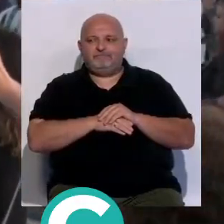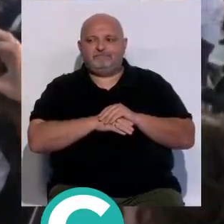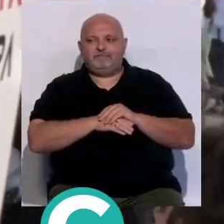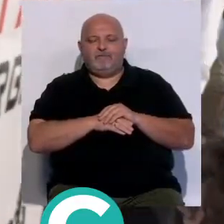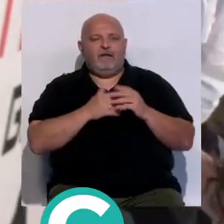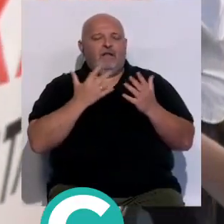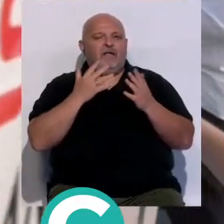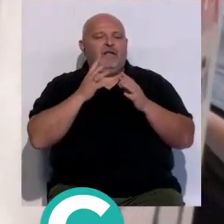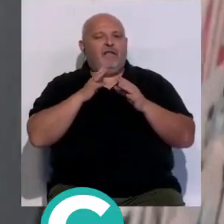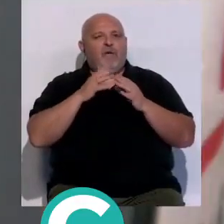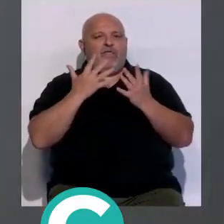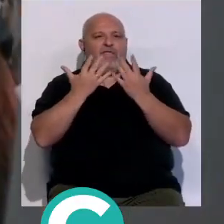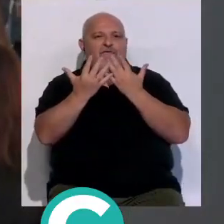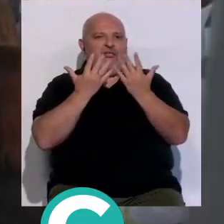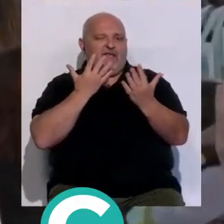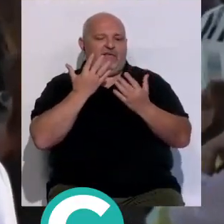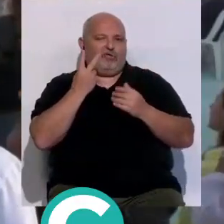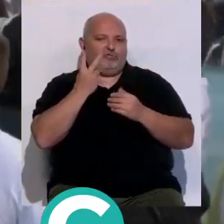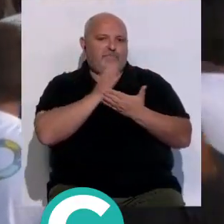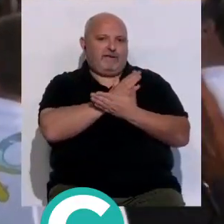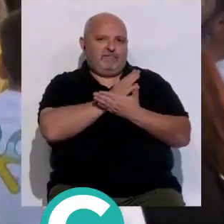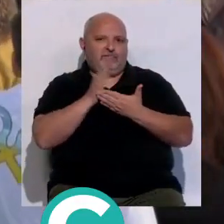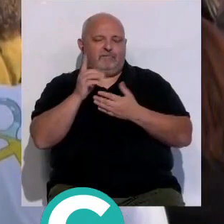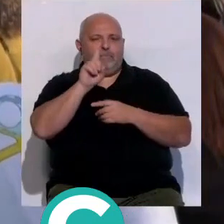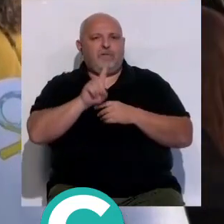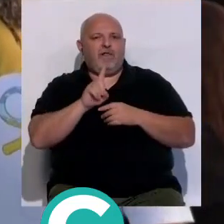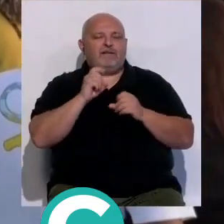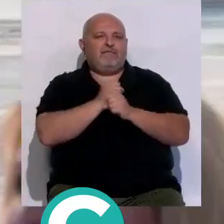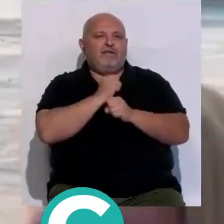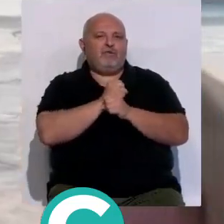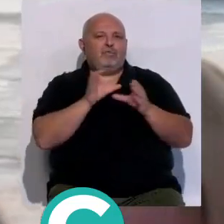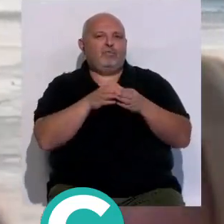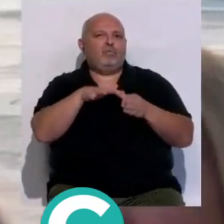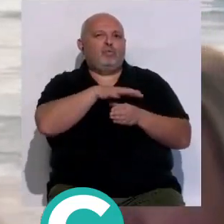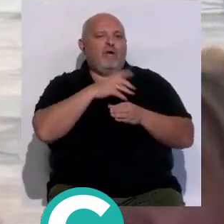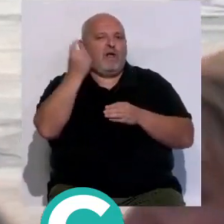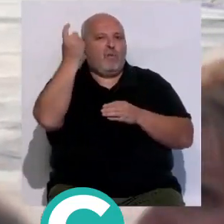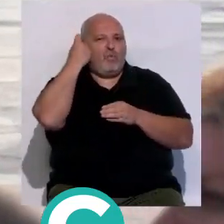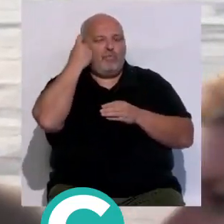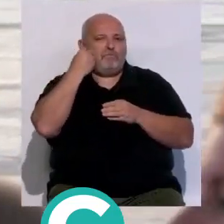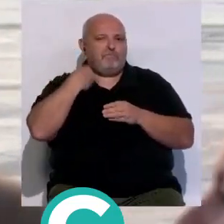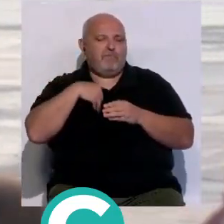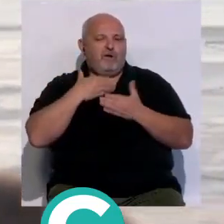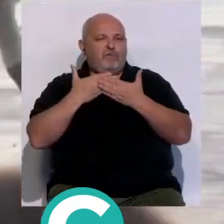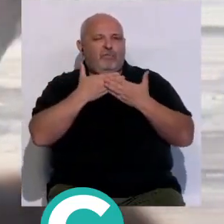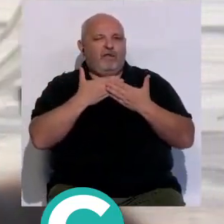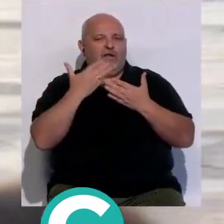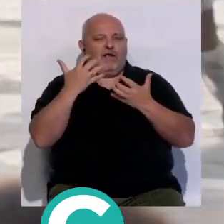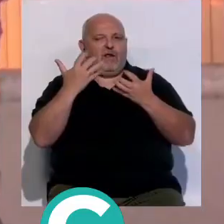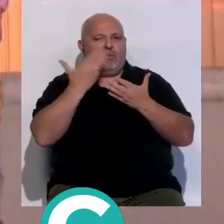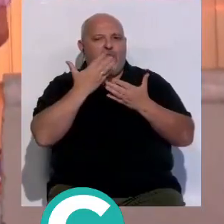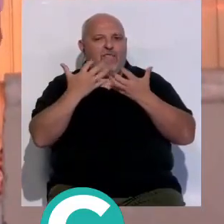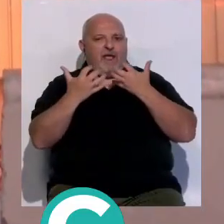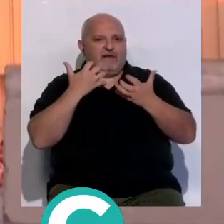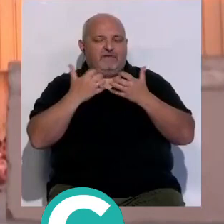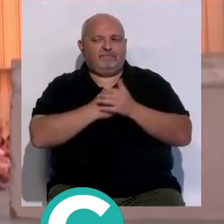el desfile se ha organizado en dos partes por un lado desfilaron los trabajos realizados por el alumnado que se encuentra estudiando en la escuela de arte